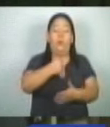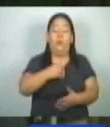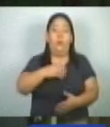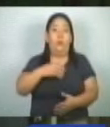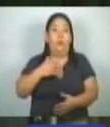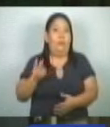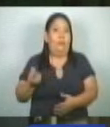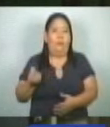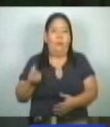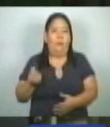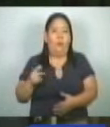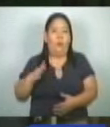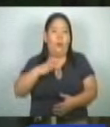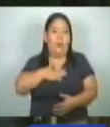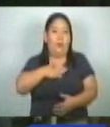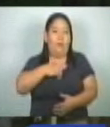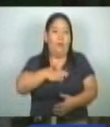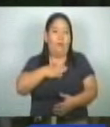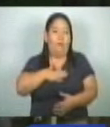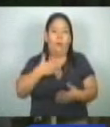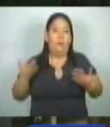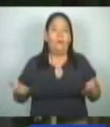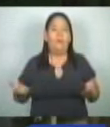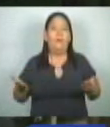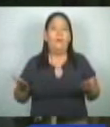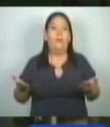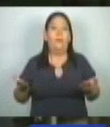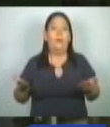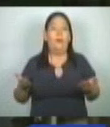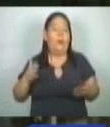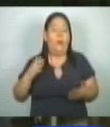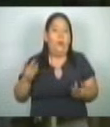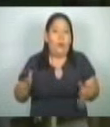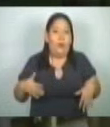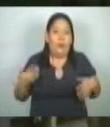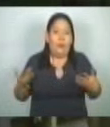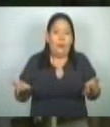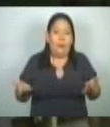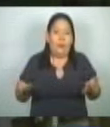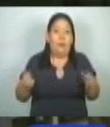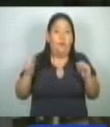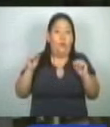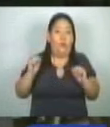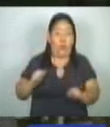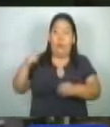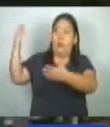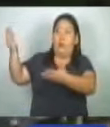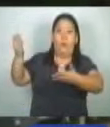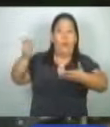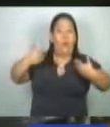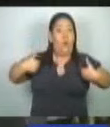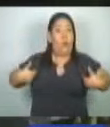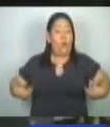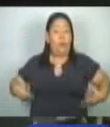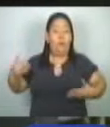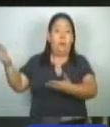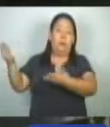tenemos los recursos como para poder traerlo para acá, verdad, porque